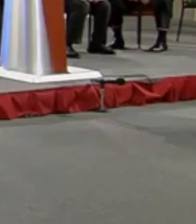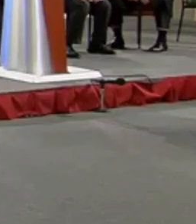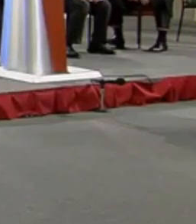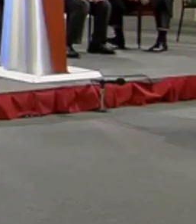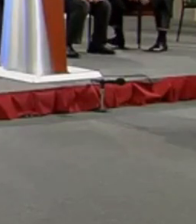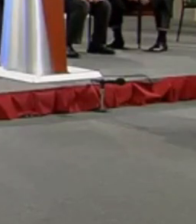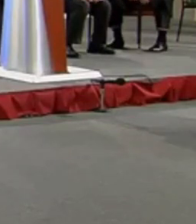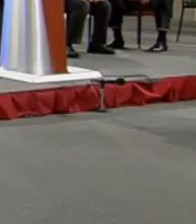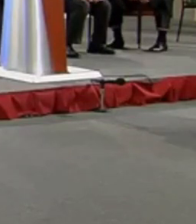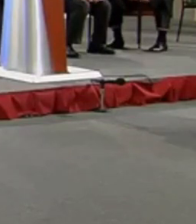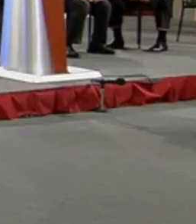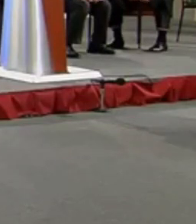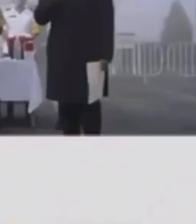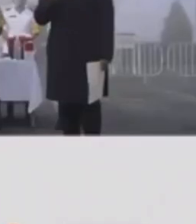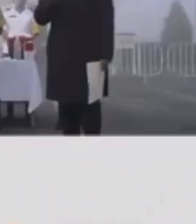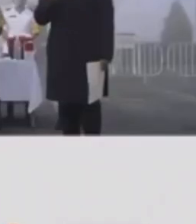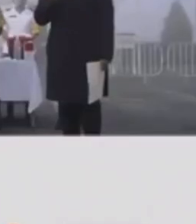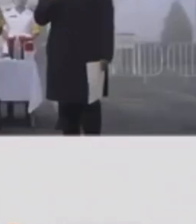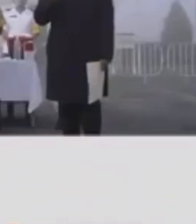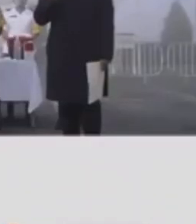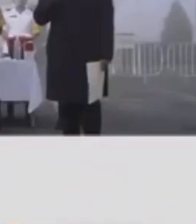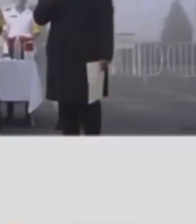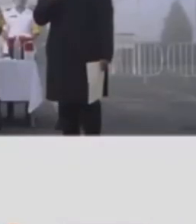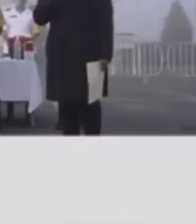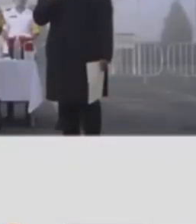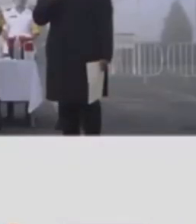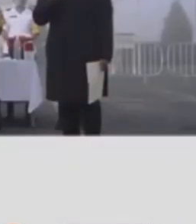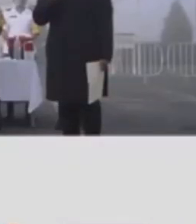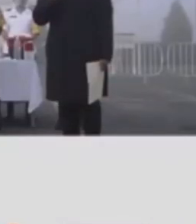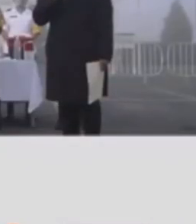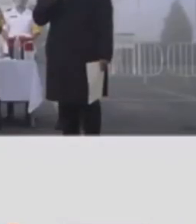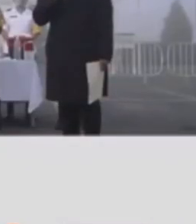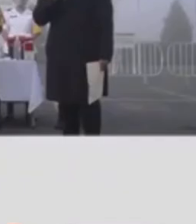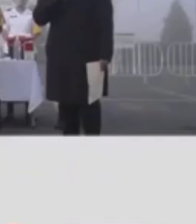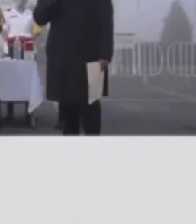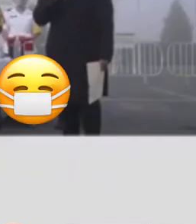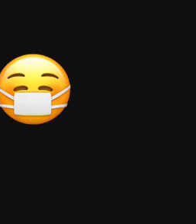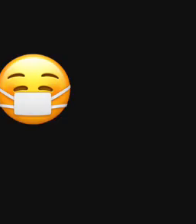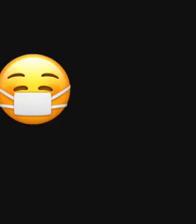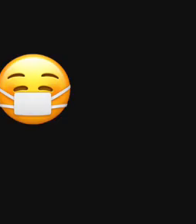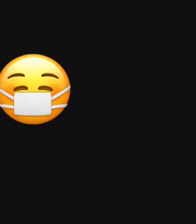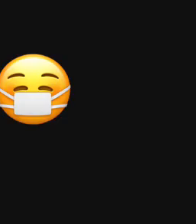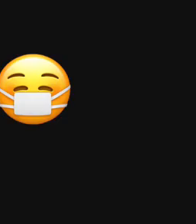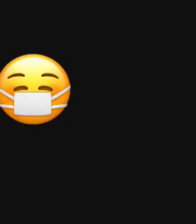fundamental, que está por encima de cualquier diferencia. Es la salud de nuestro pueblo. Gracias.